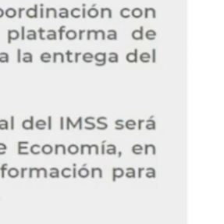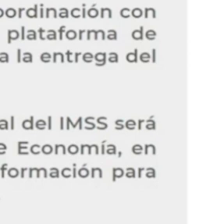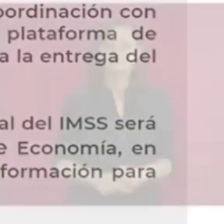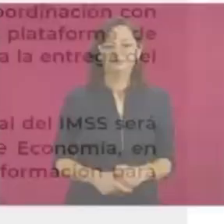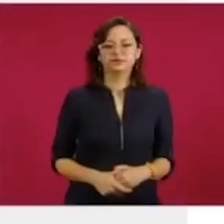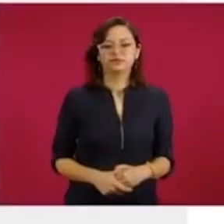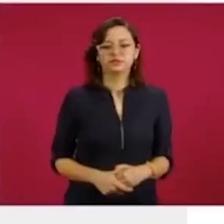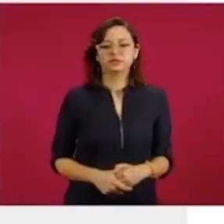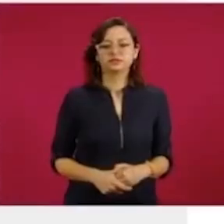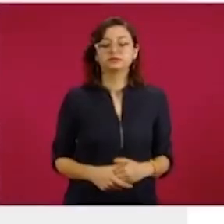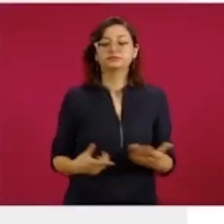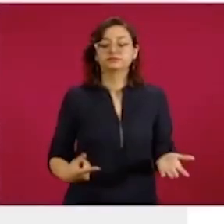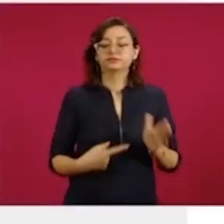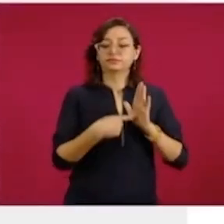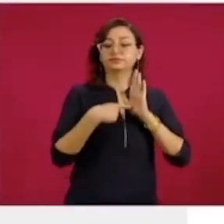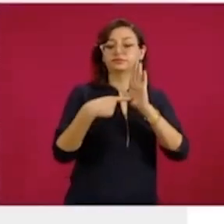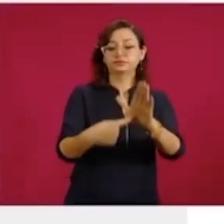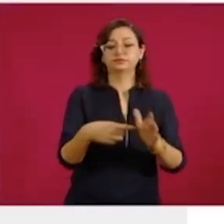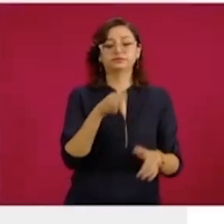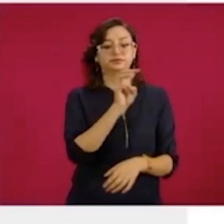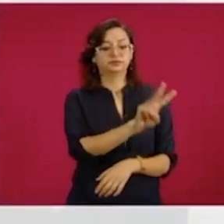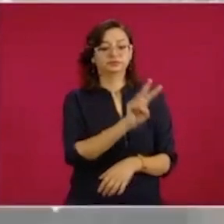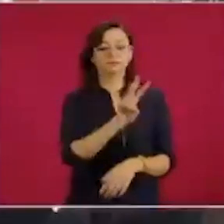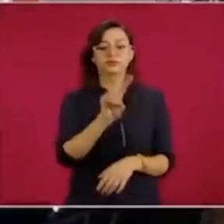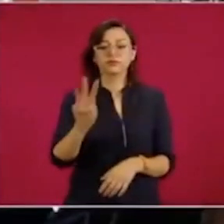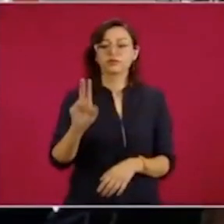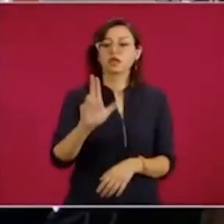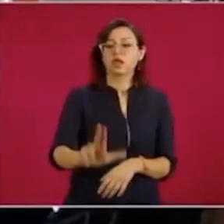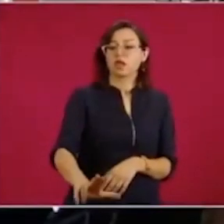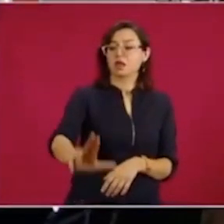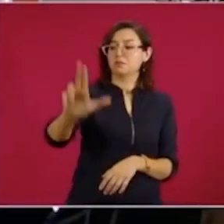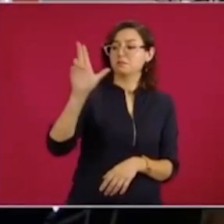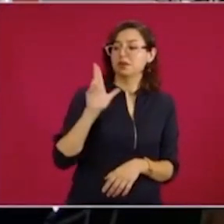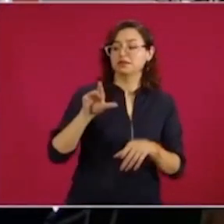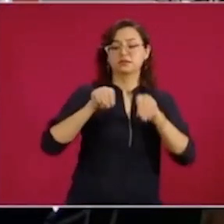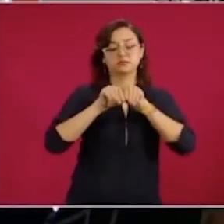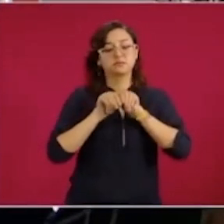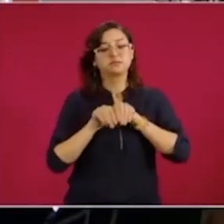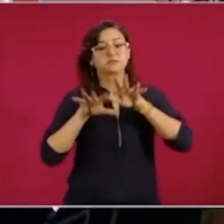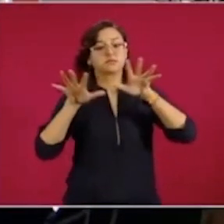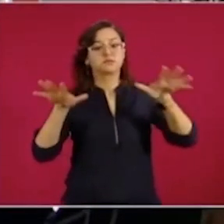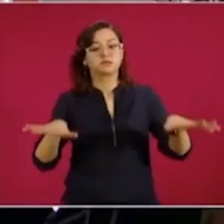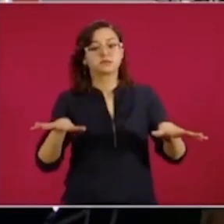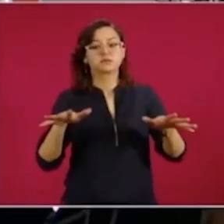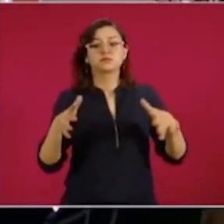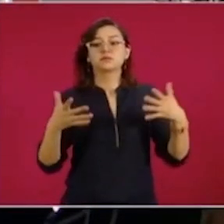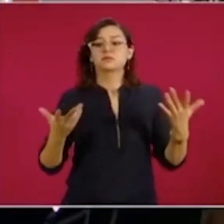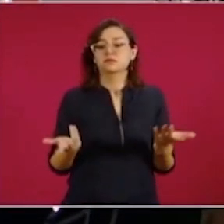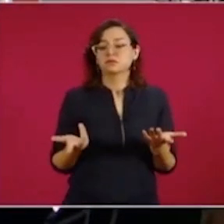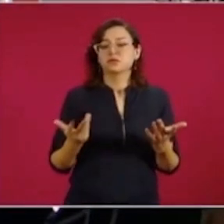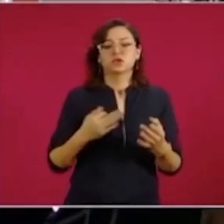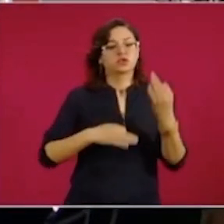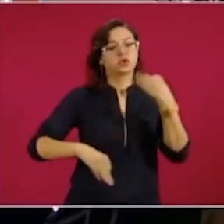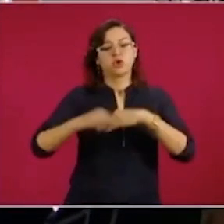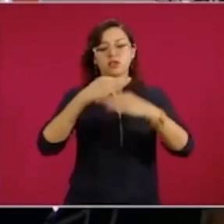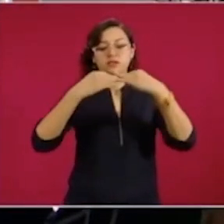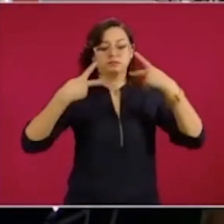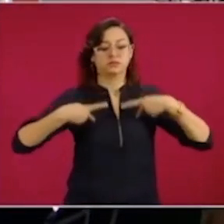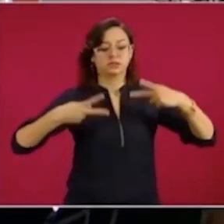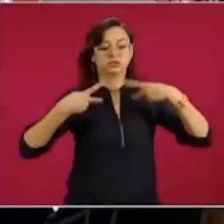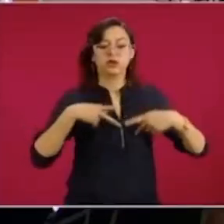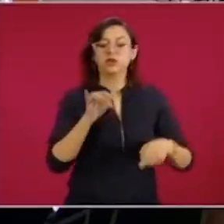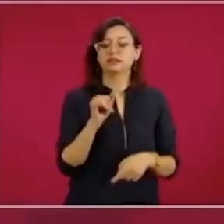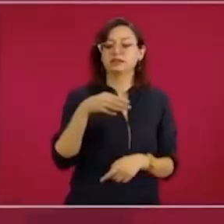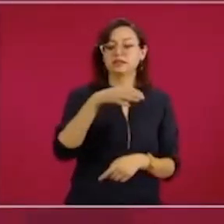características, un portal que desde el día martes se habilitó y que cualquier persona registrada en el Seguro Social,